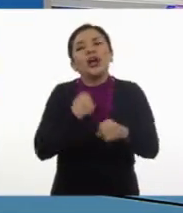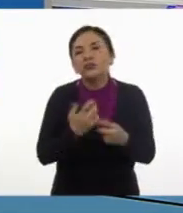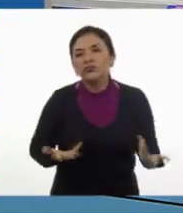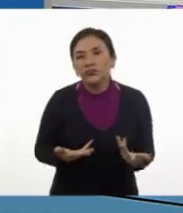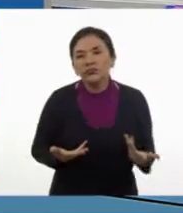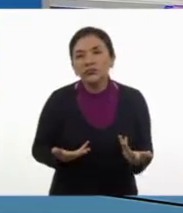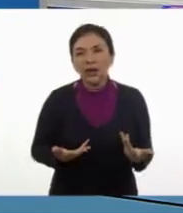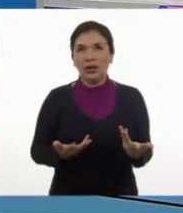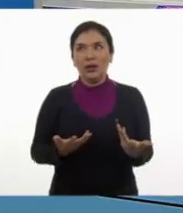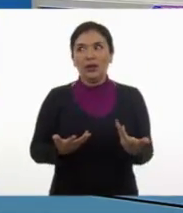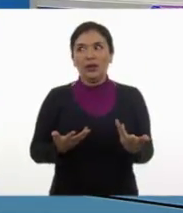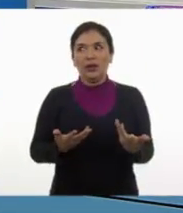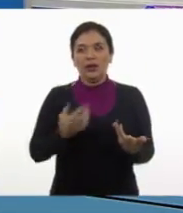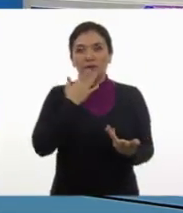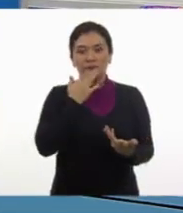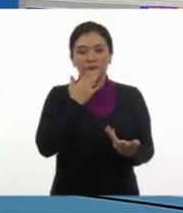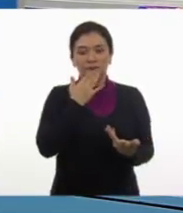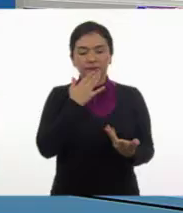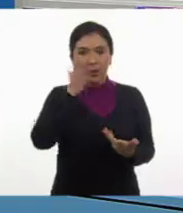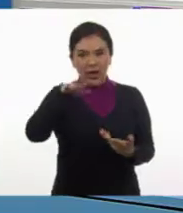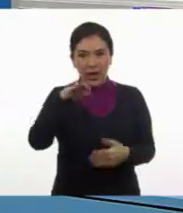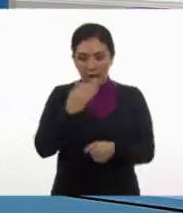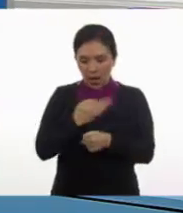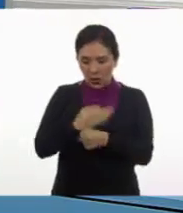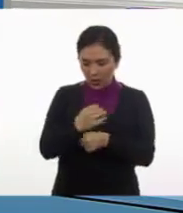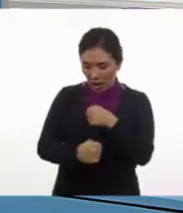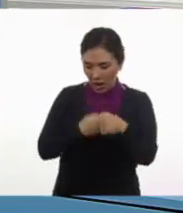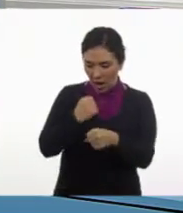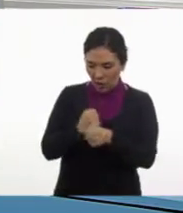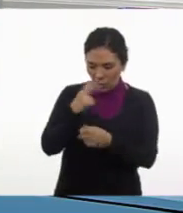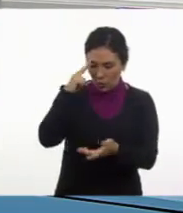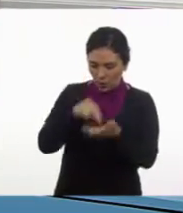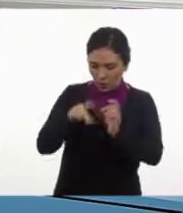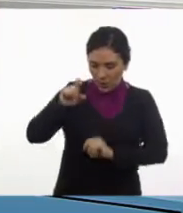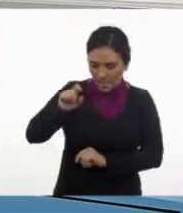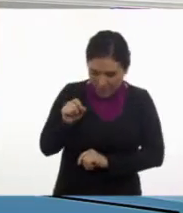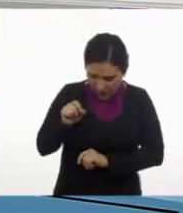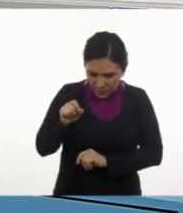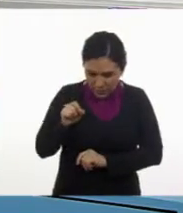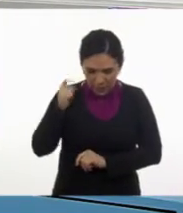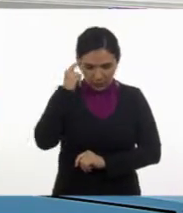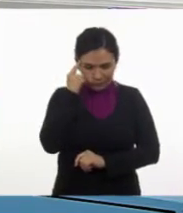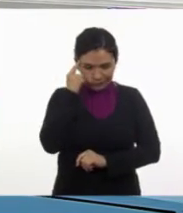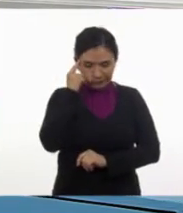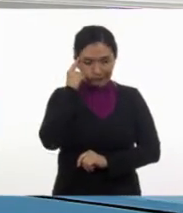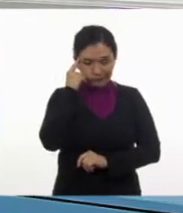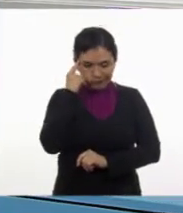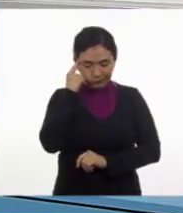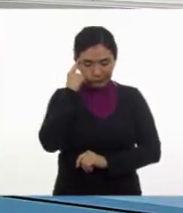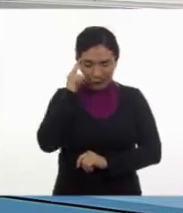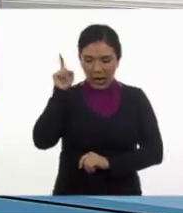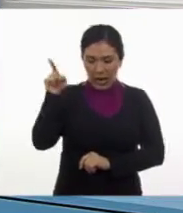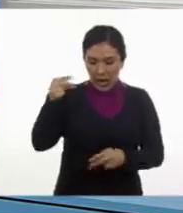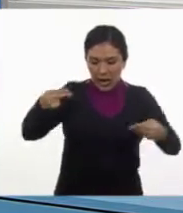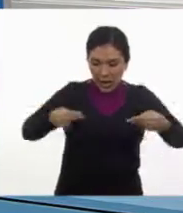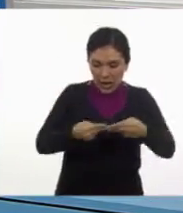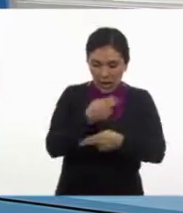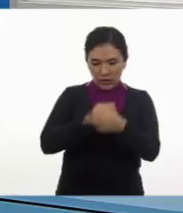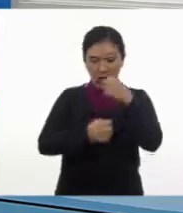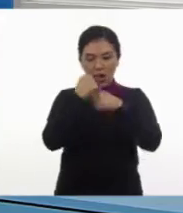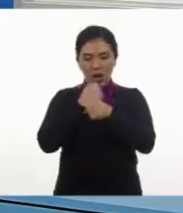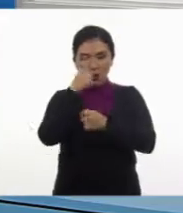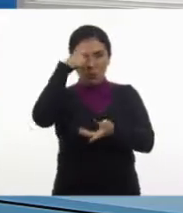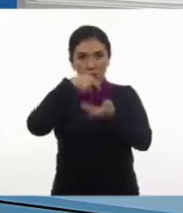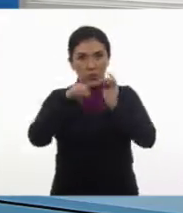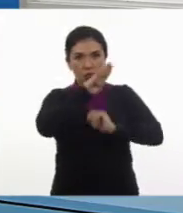Muy bien, a ver. Si estamos en el año dos mil veinte y él nació en el año de